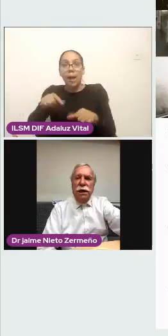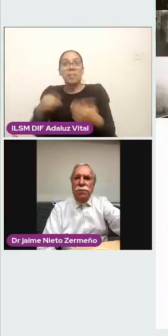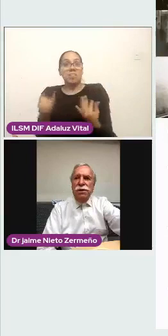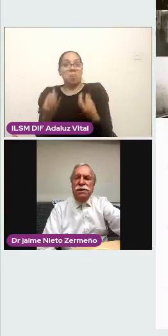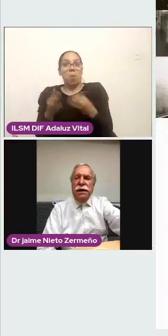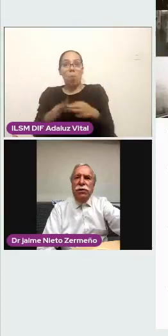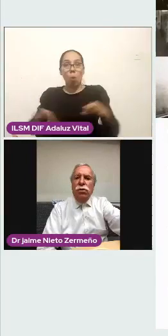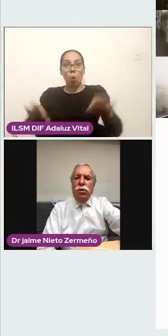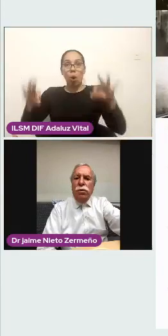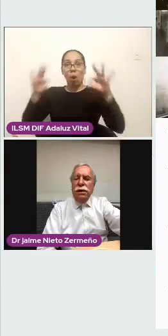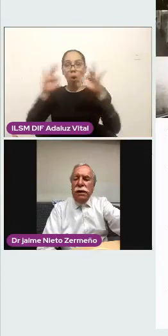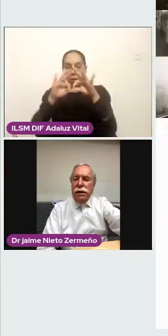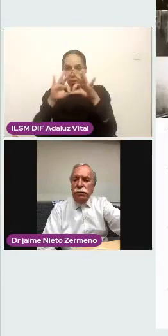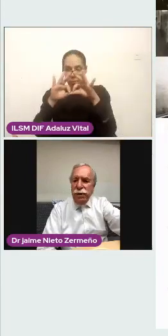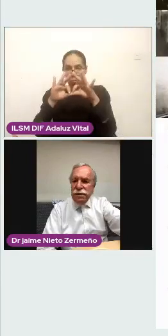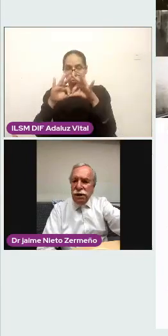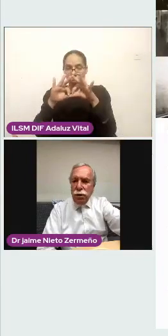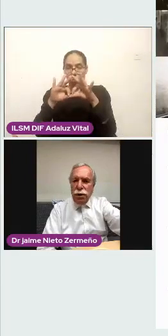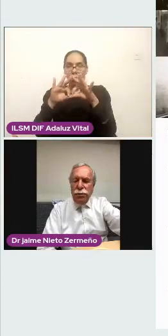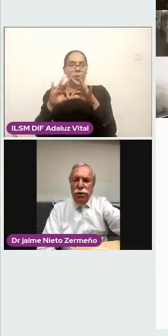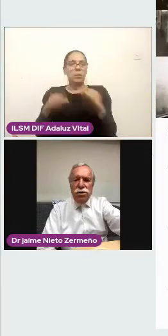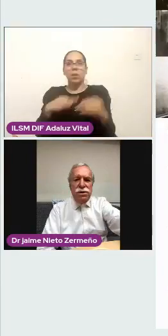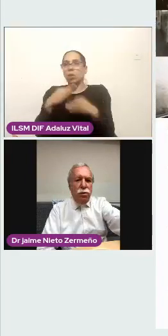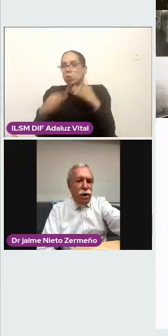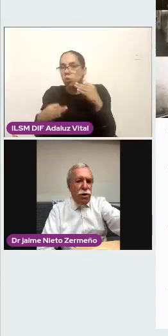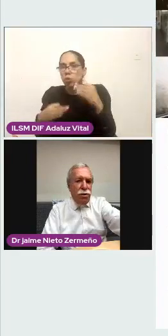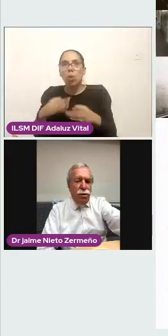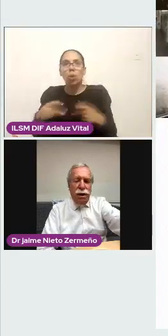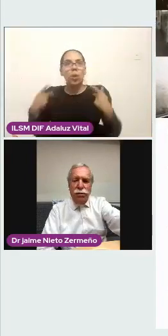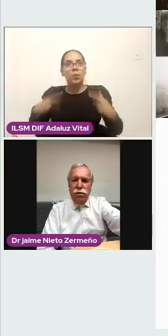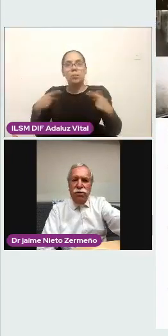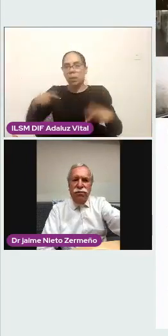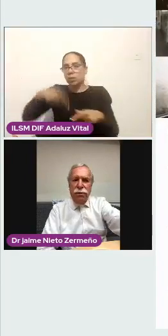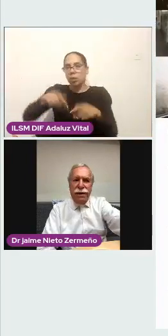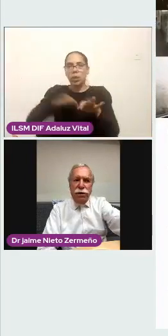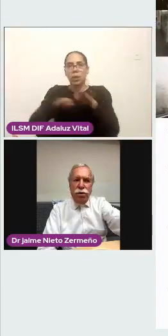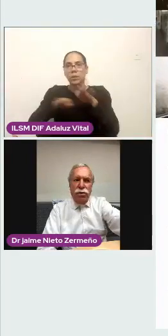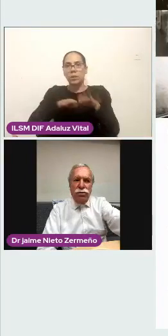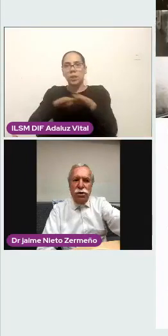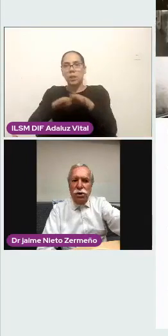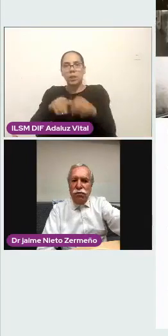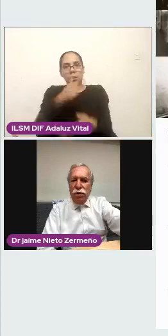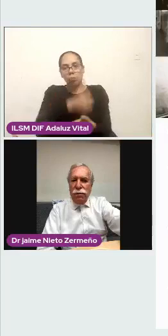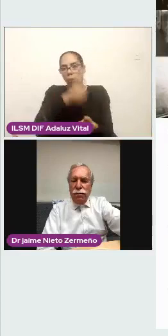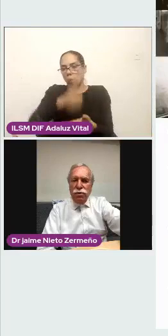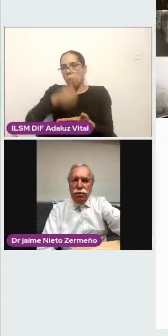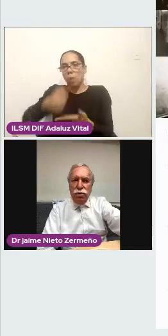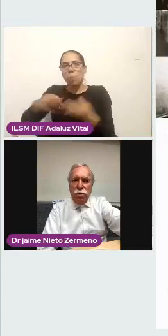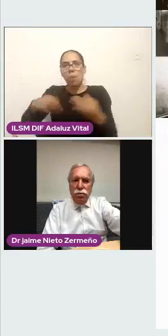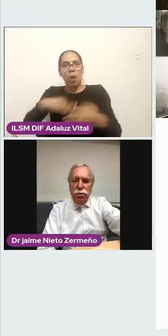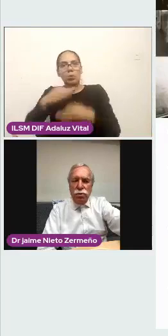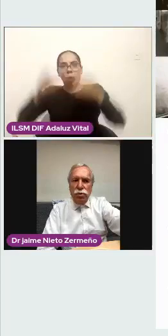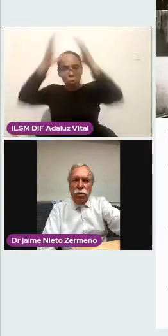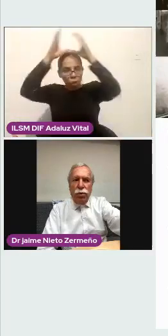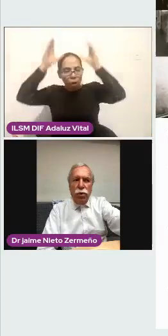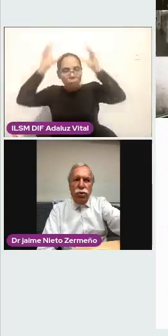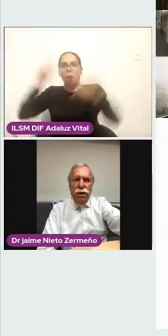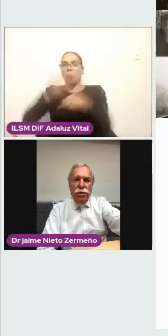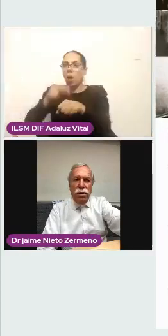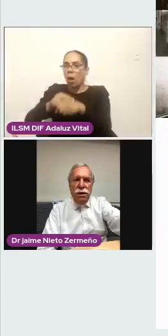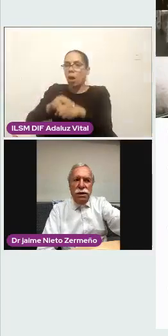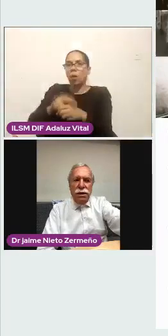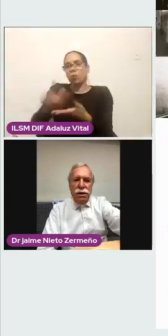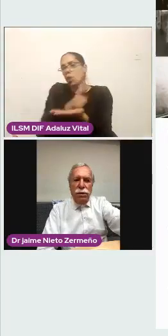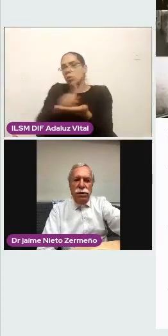el administrador como el de la limpieza, como el mejor cirujano, como la mejor enfermera. Todos formamos un grupo